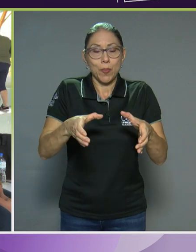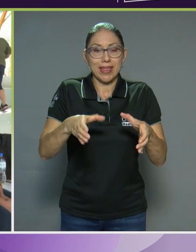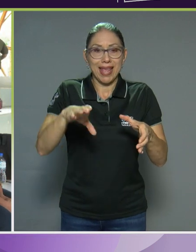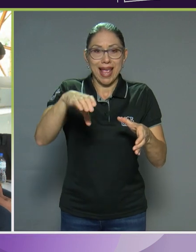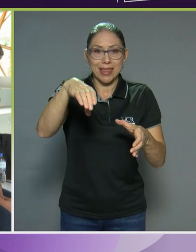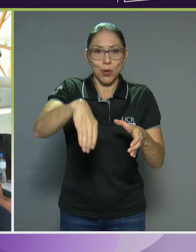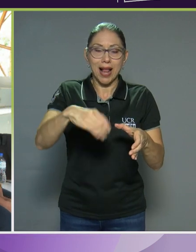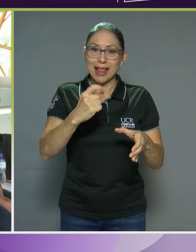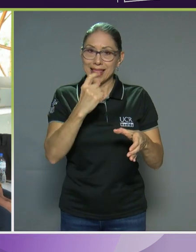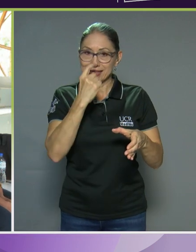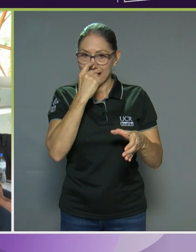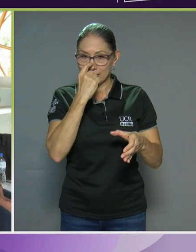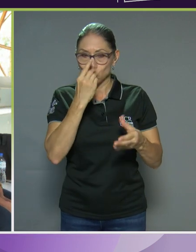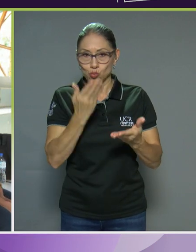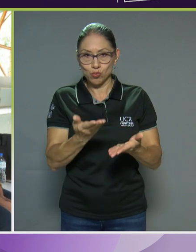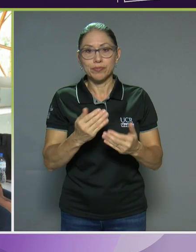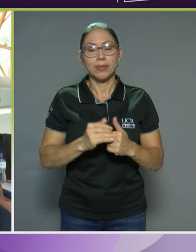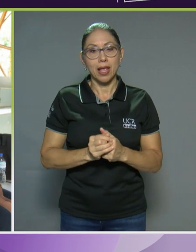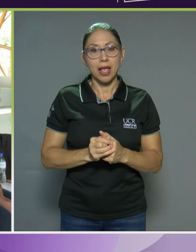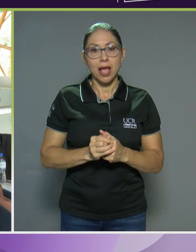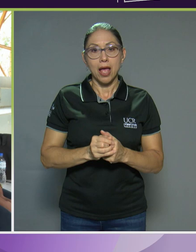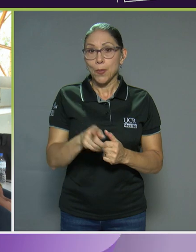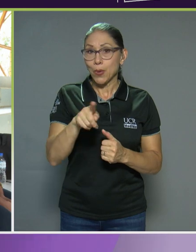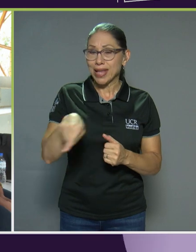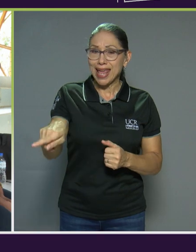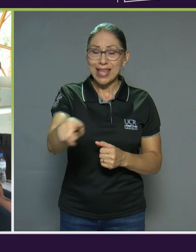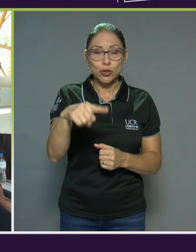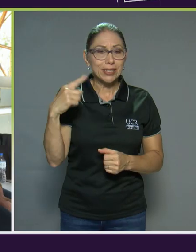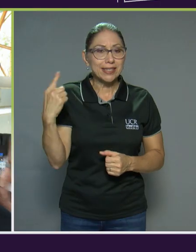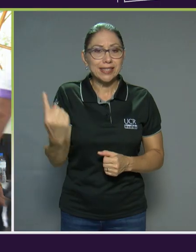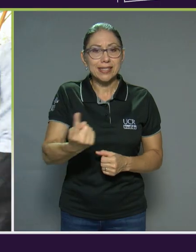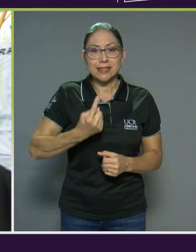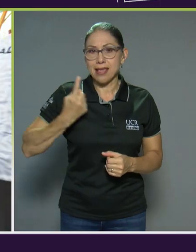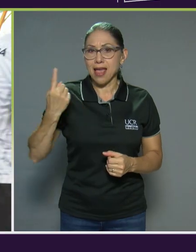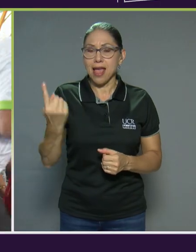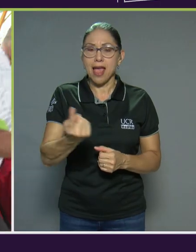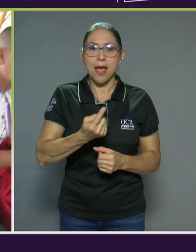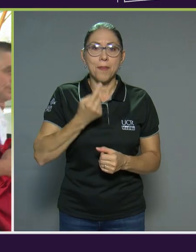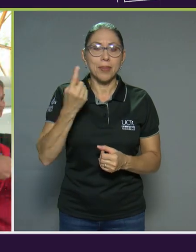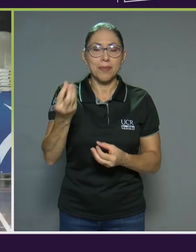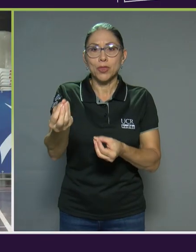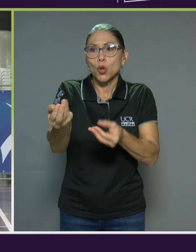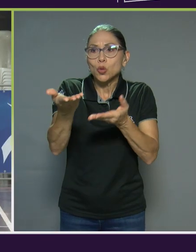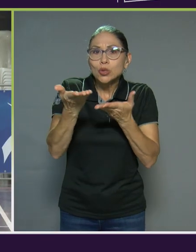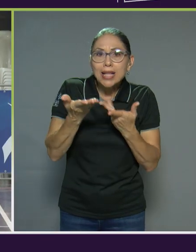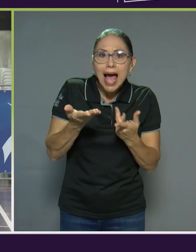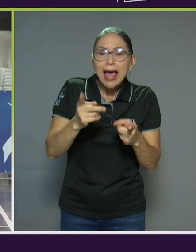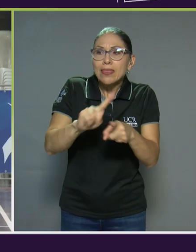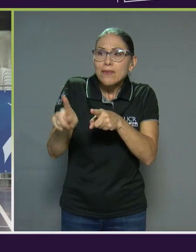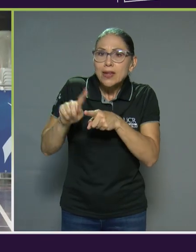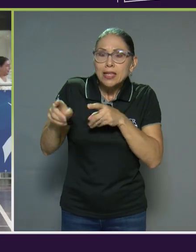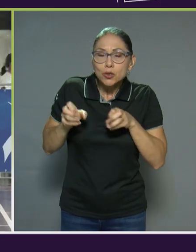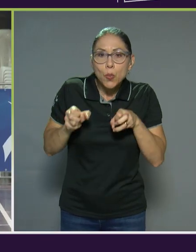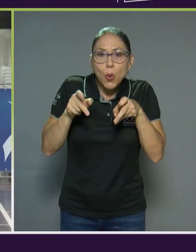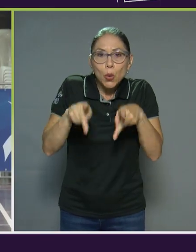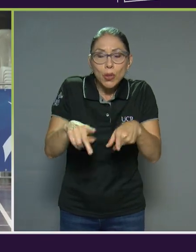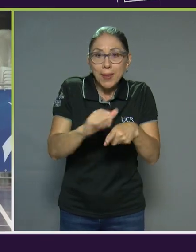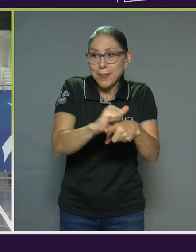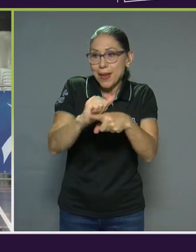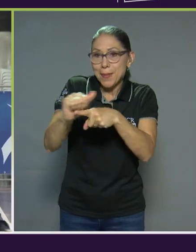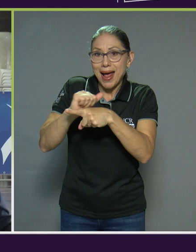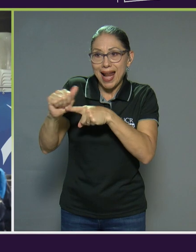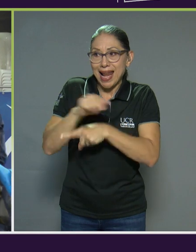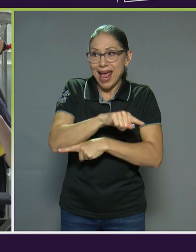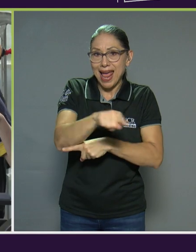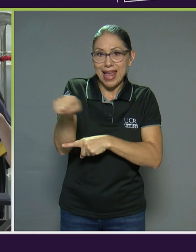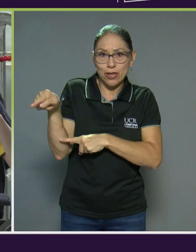de Escazún por brindarnos siempre las instalaciones para preparar a los chicos e incluirlos dentro de las